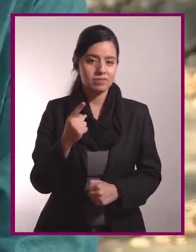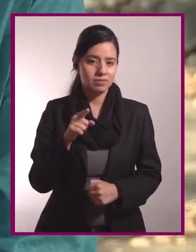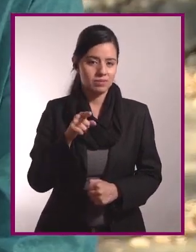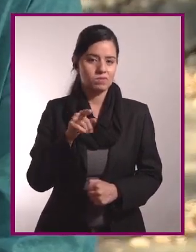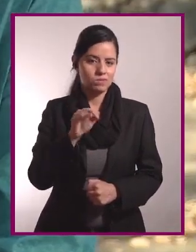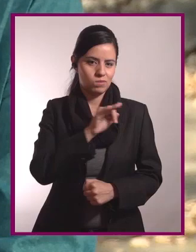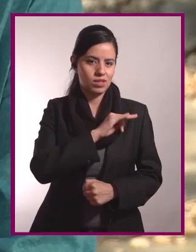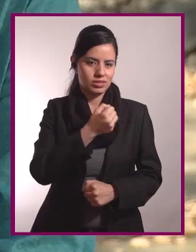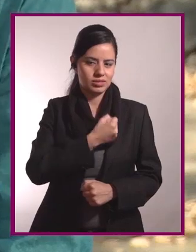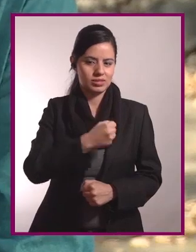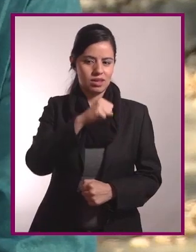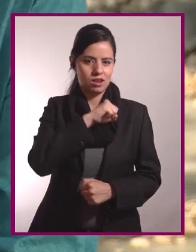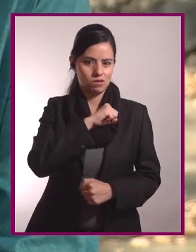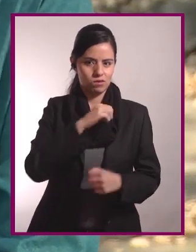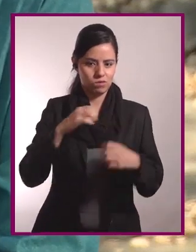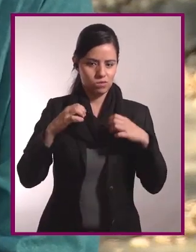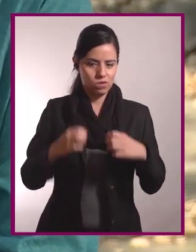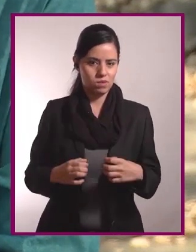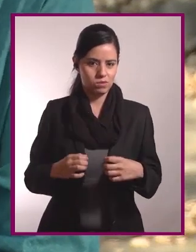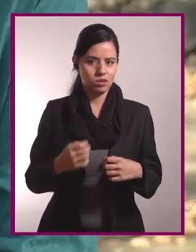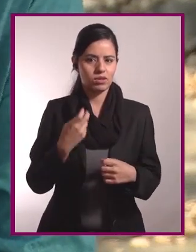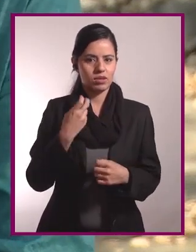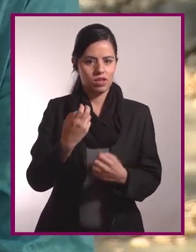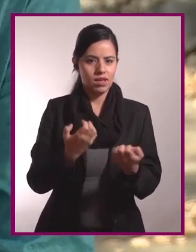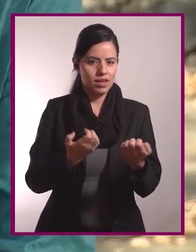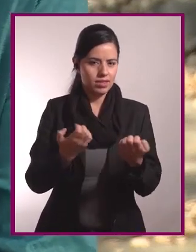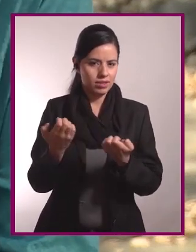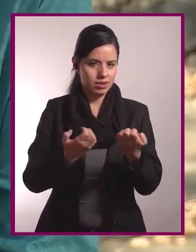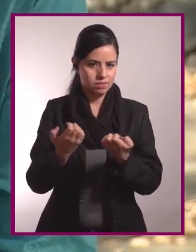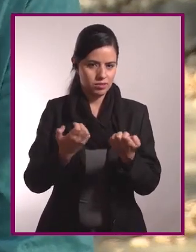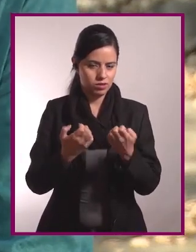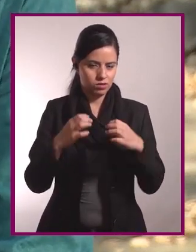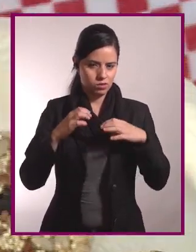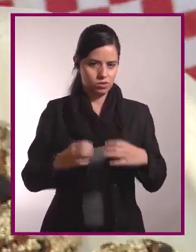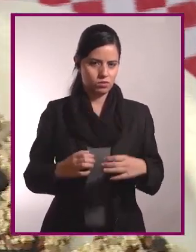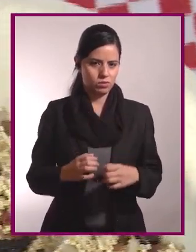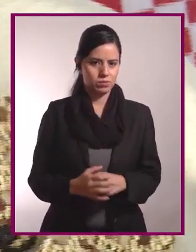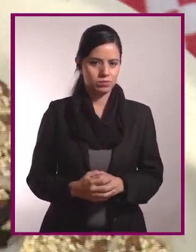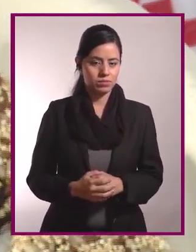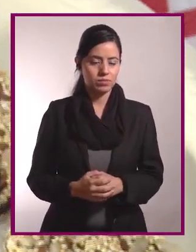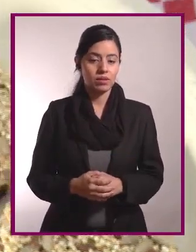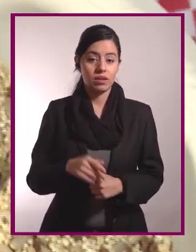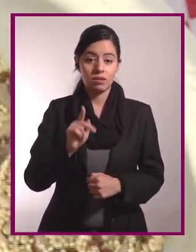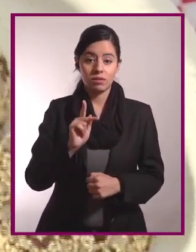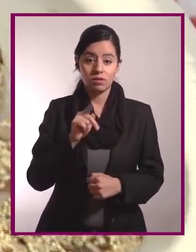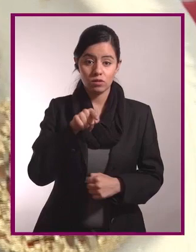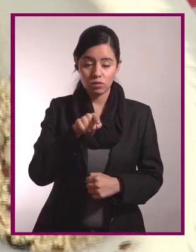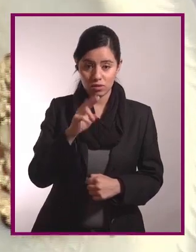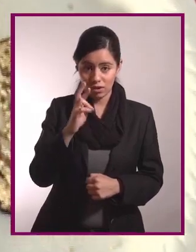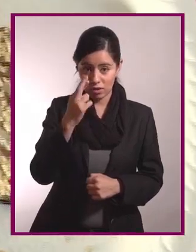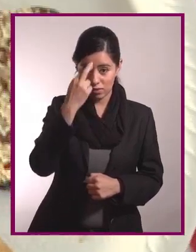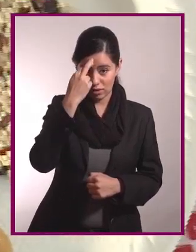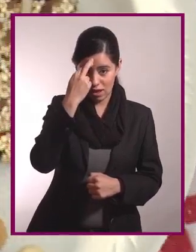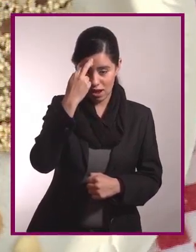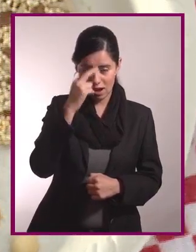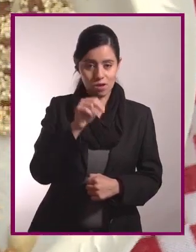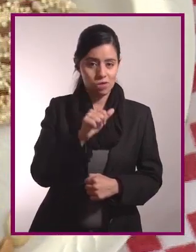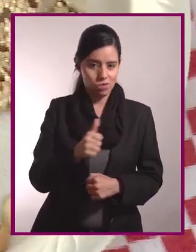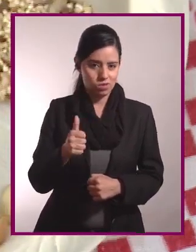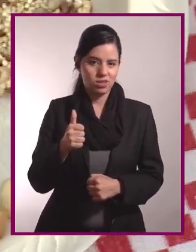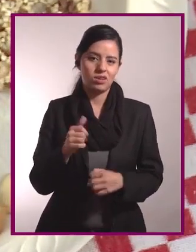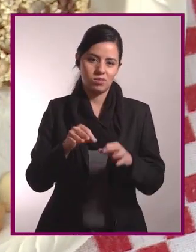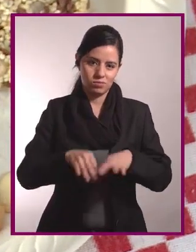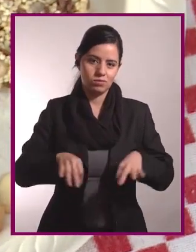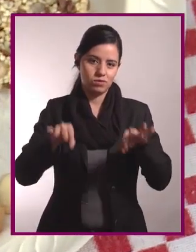de una buena salud muscular depende del entrenamiento físico constante. Pero no debes olvidar que otra parte fundamental